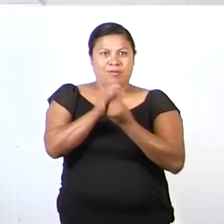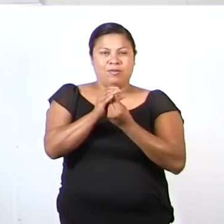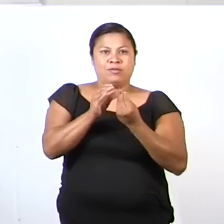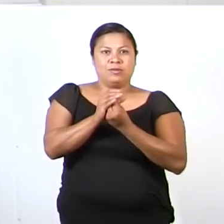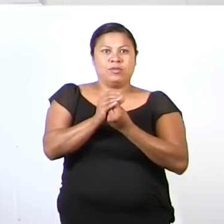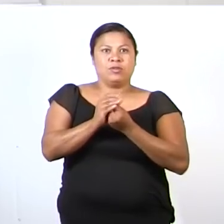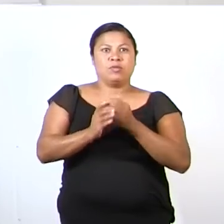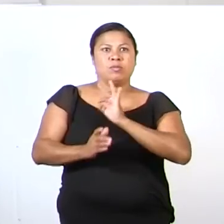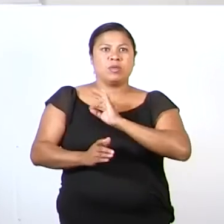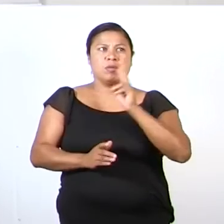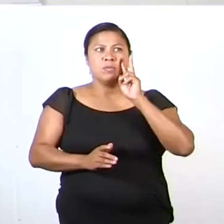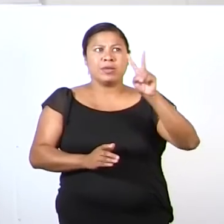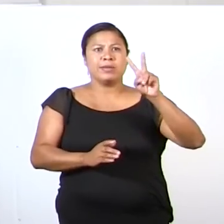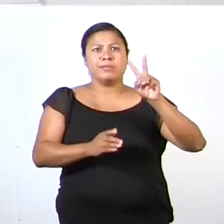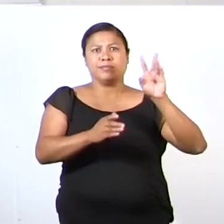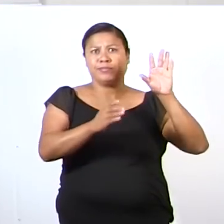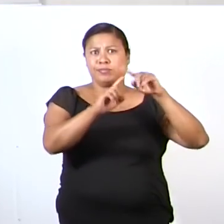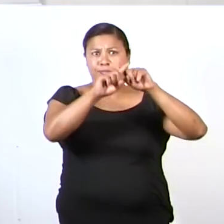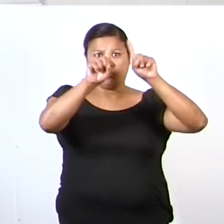en el pizarrón.